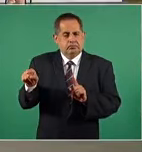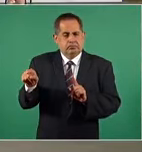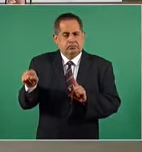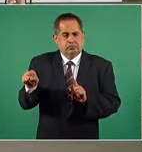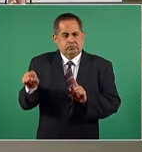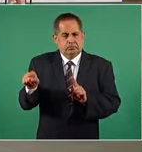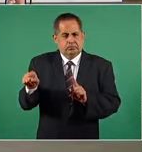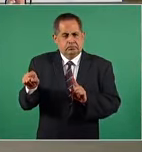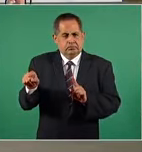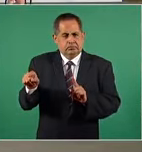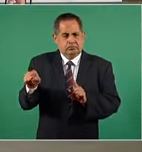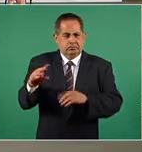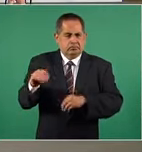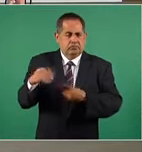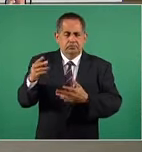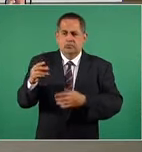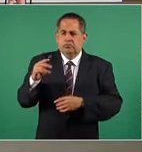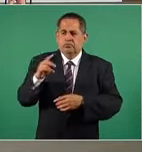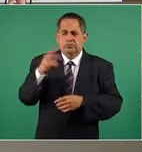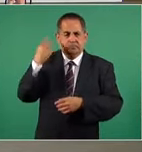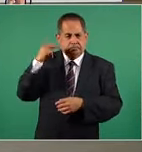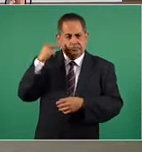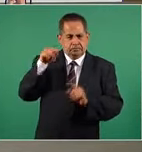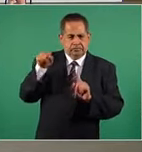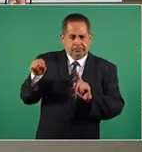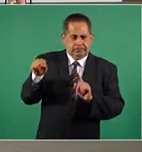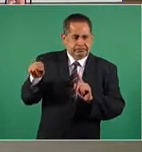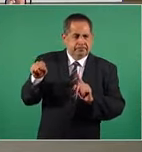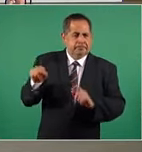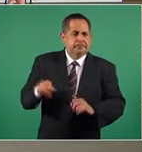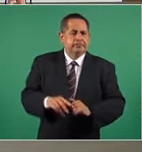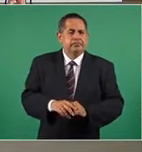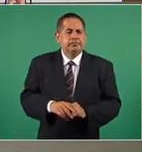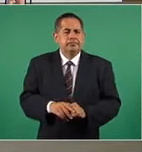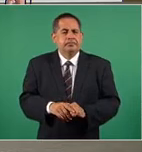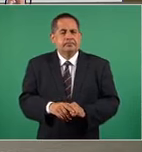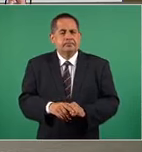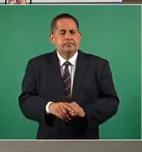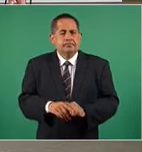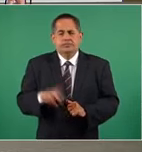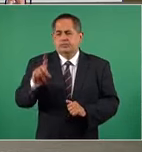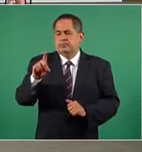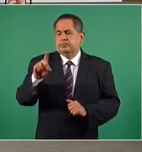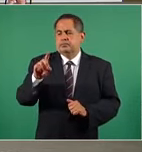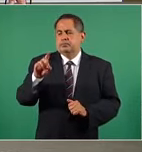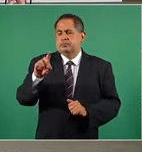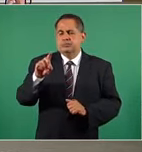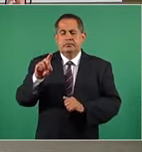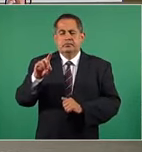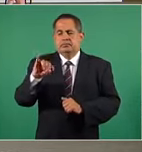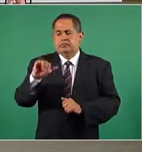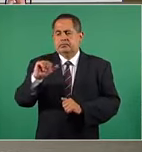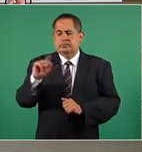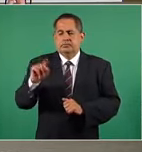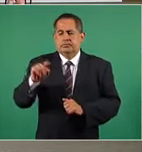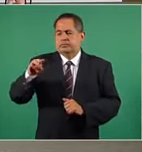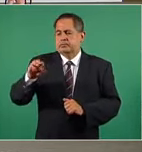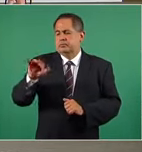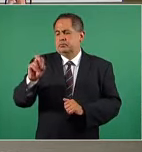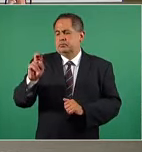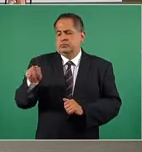poeta veracruzano Díaz Mirón, en la primera